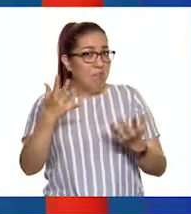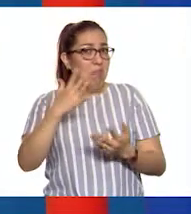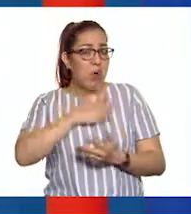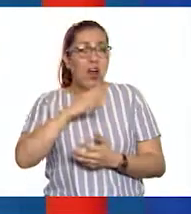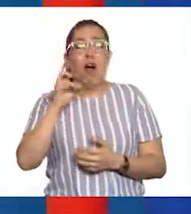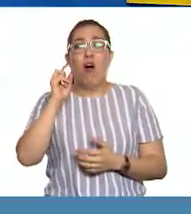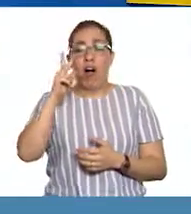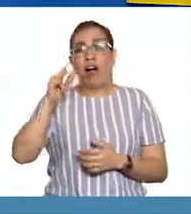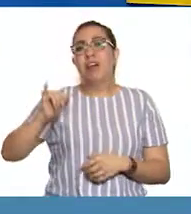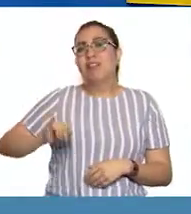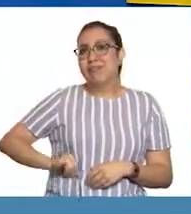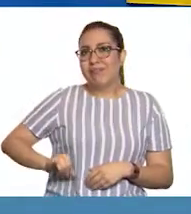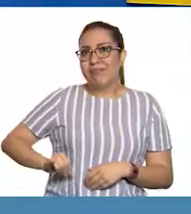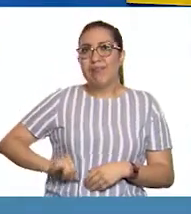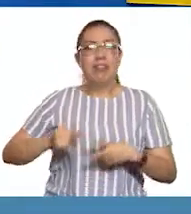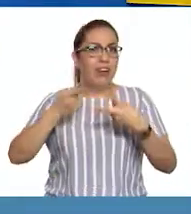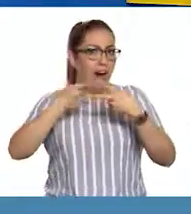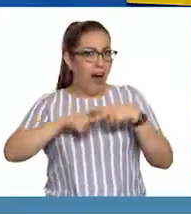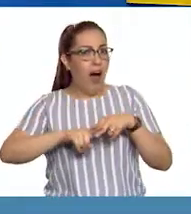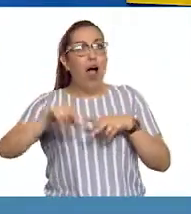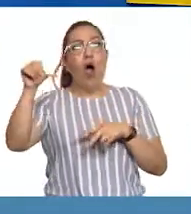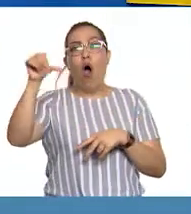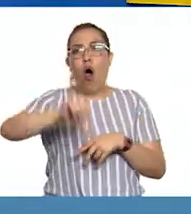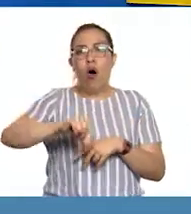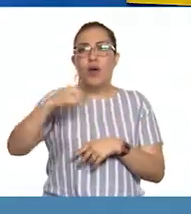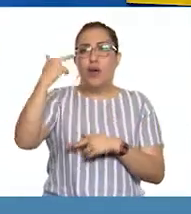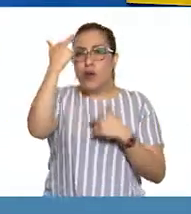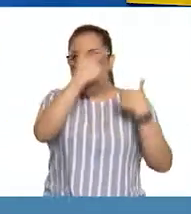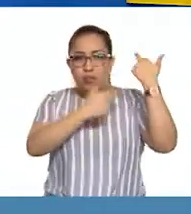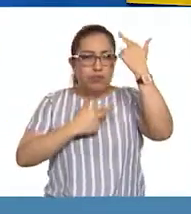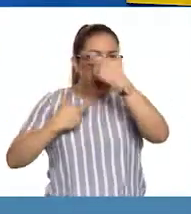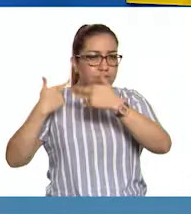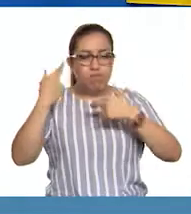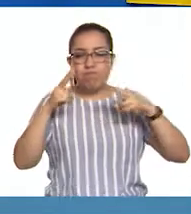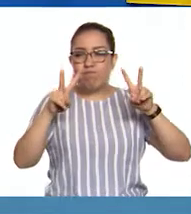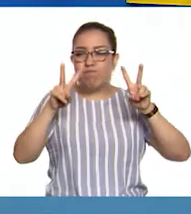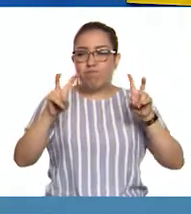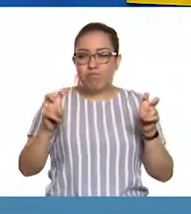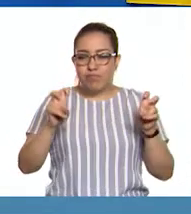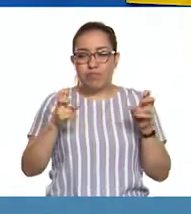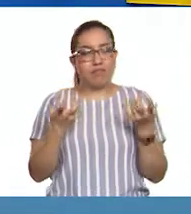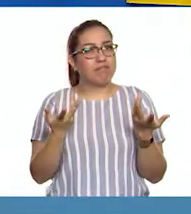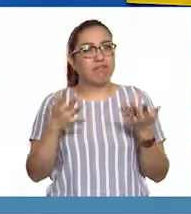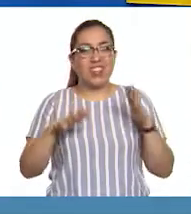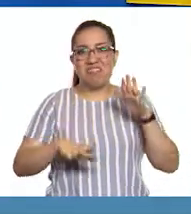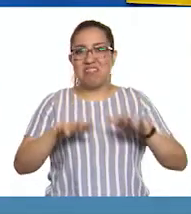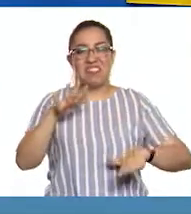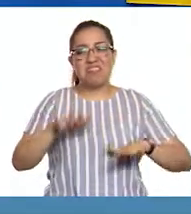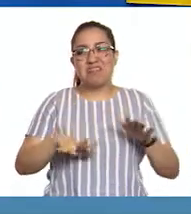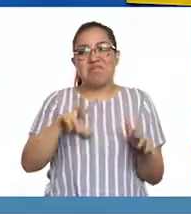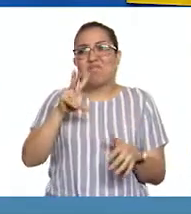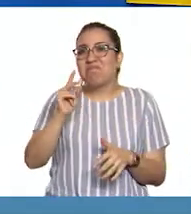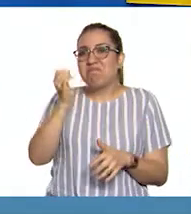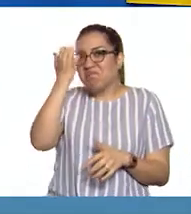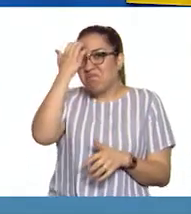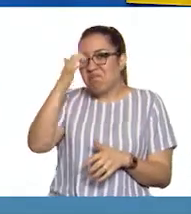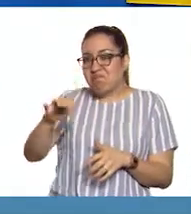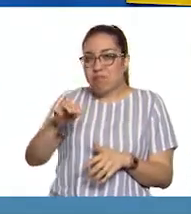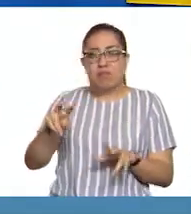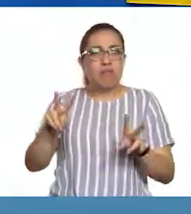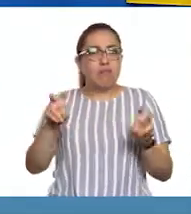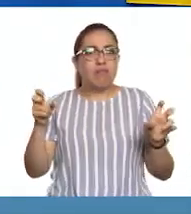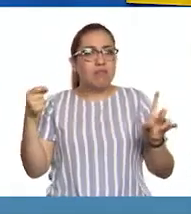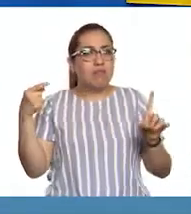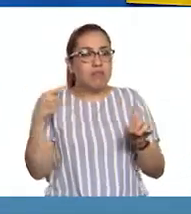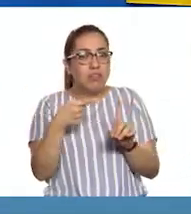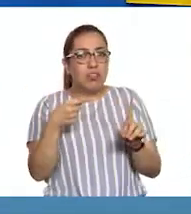empecemos, maestro. Hoy analizaremos un tema poco conocido y difundido relacionado con la conservación y la descomposición